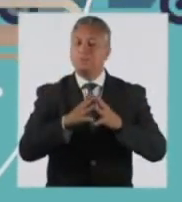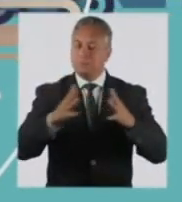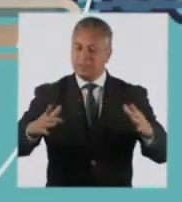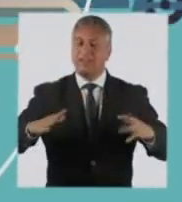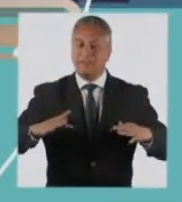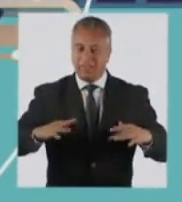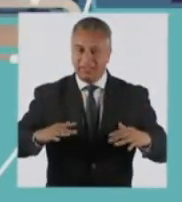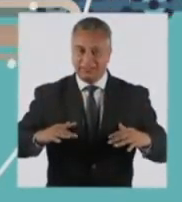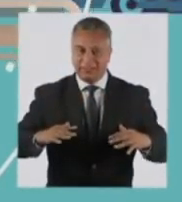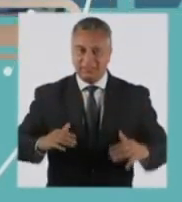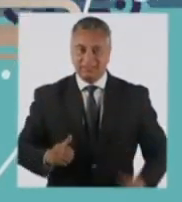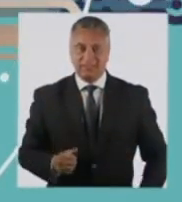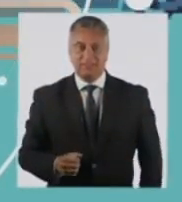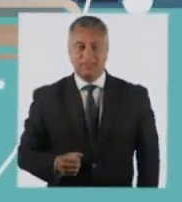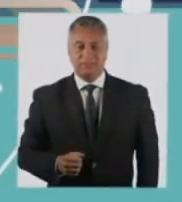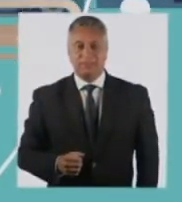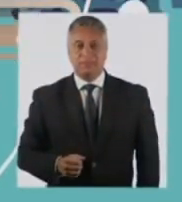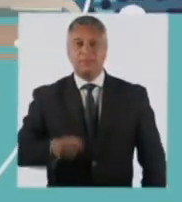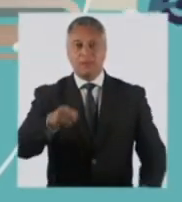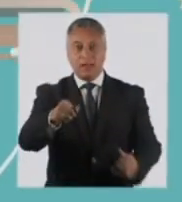más humanos, más felices.